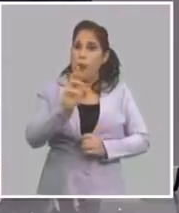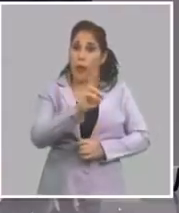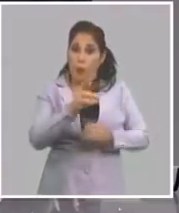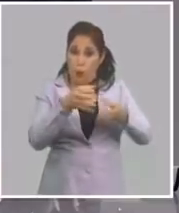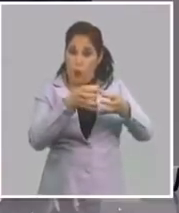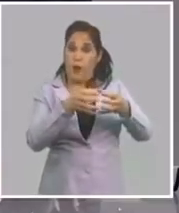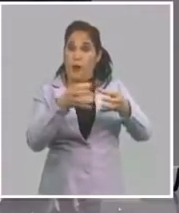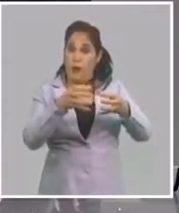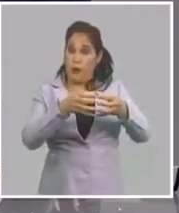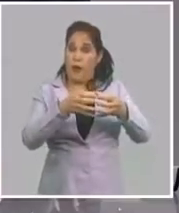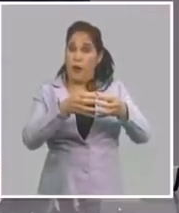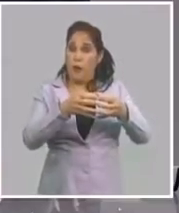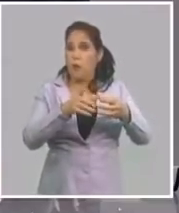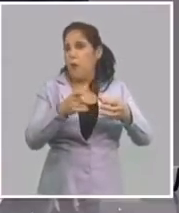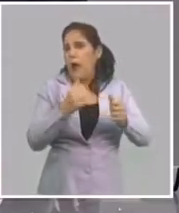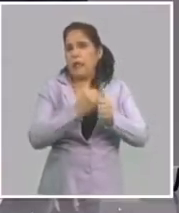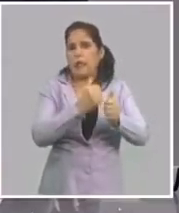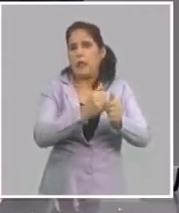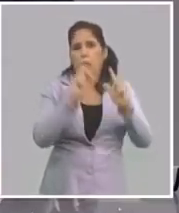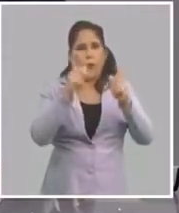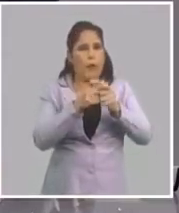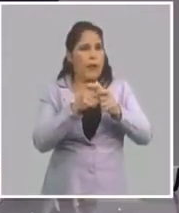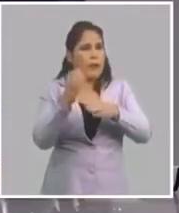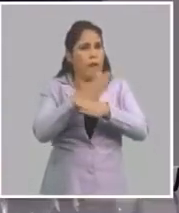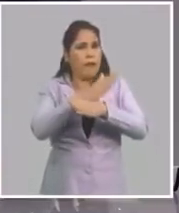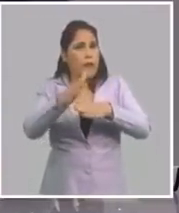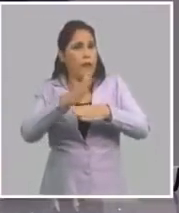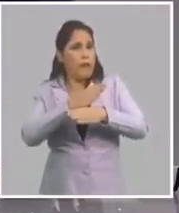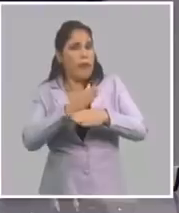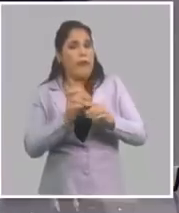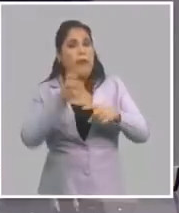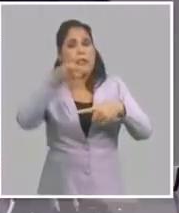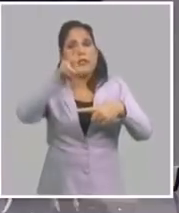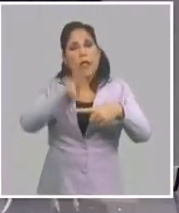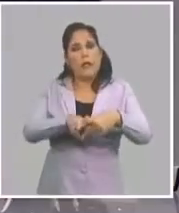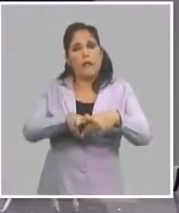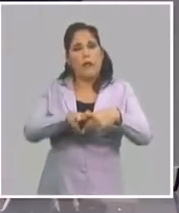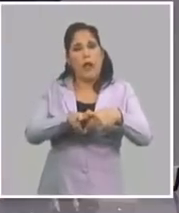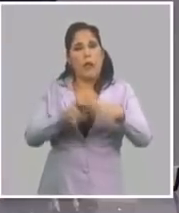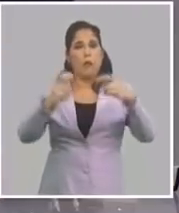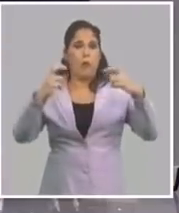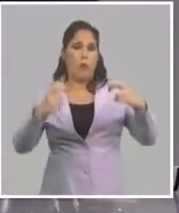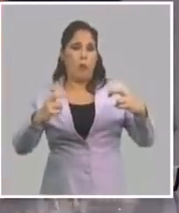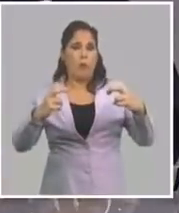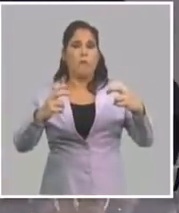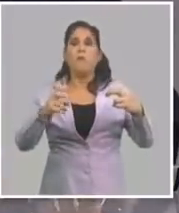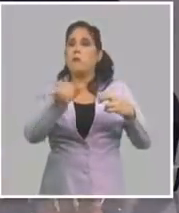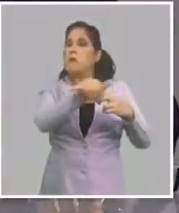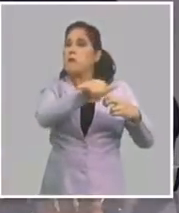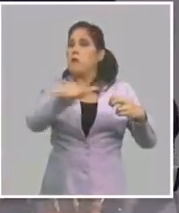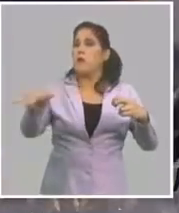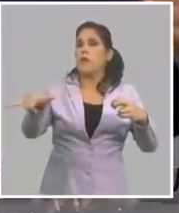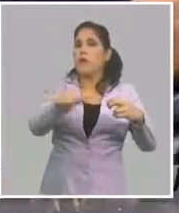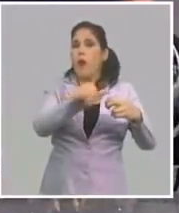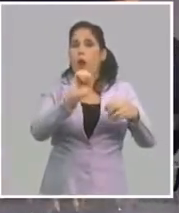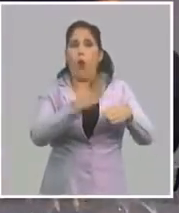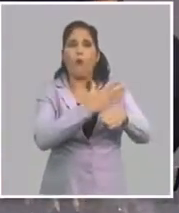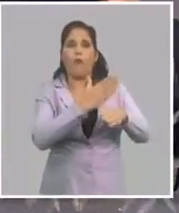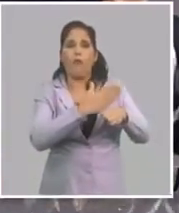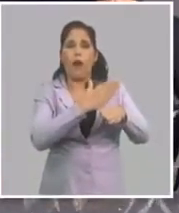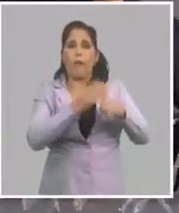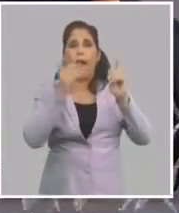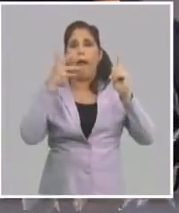por grandes asesores políticos de la administración Bush, sentados lado a lado, con la misma gente de la administración Obama,